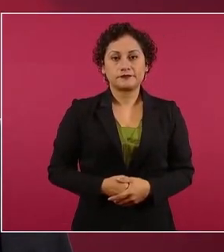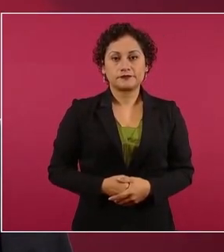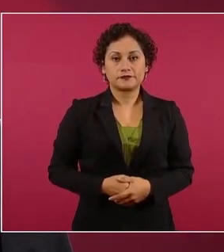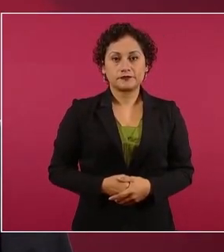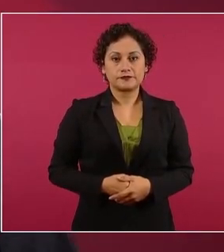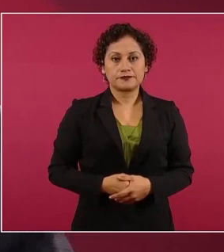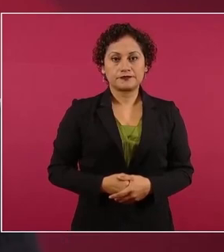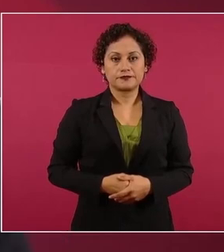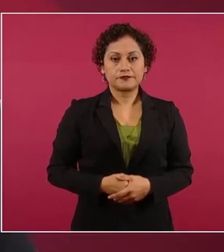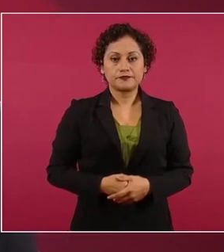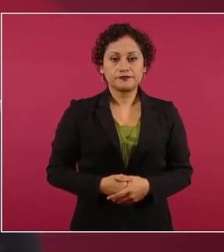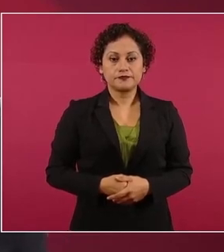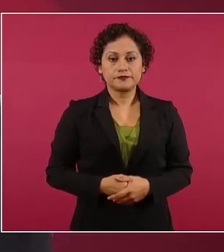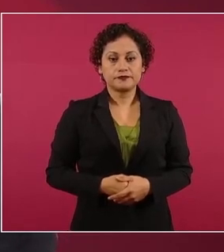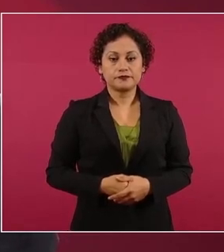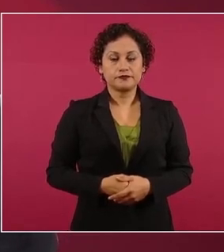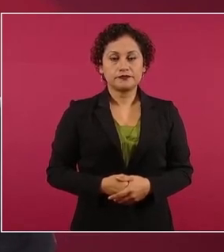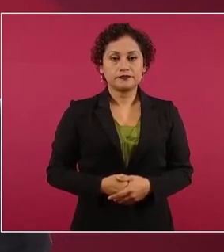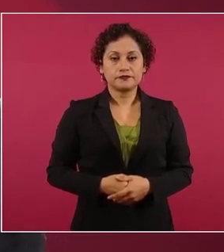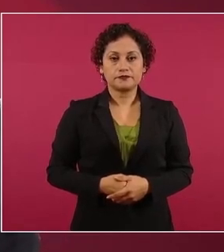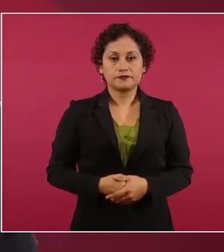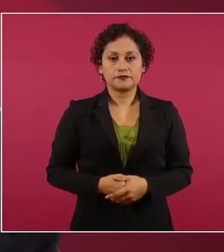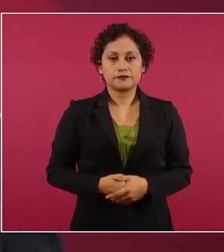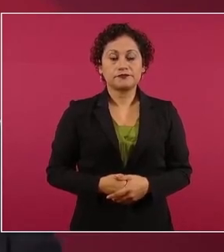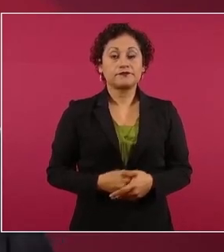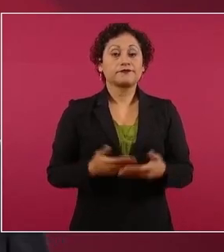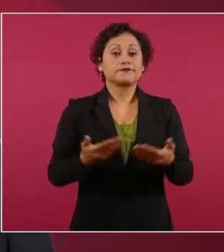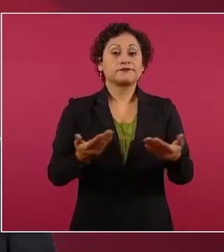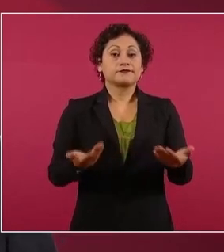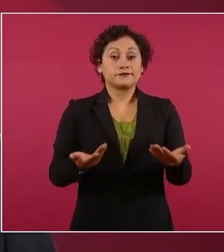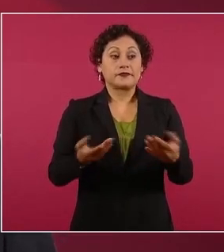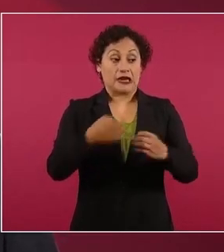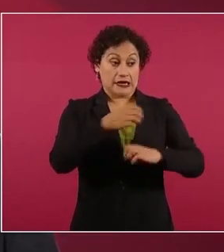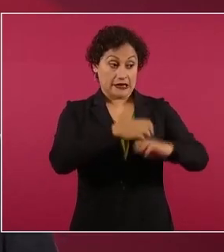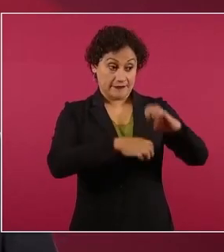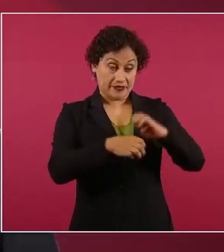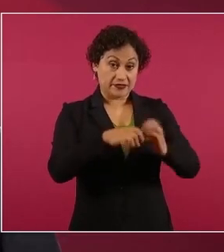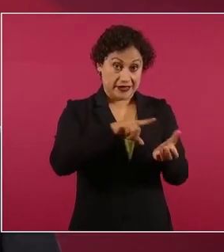y deja a todos los trabajadores